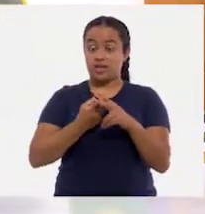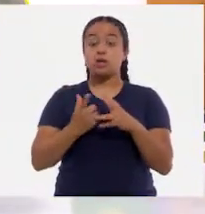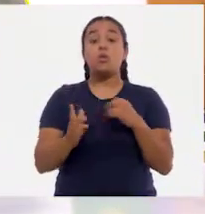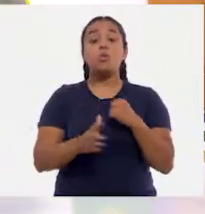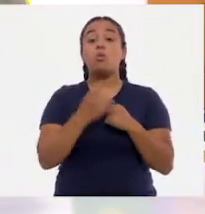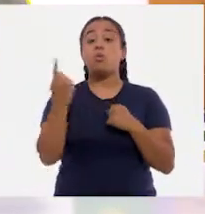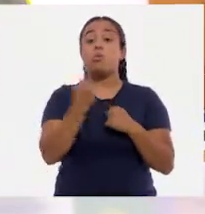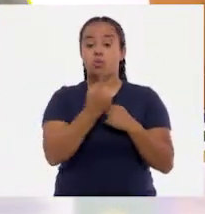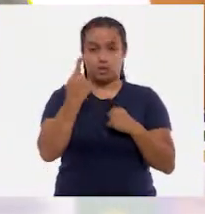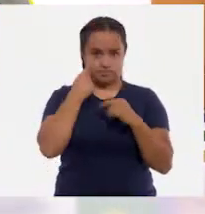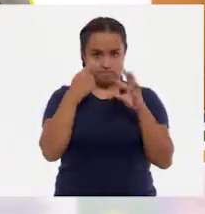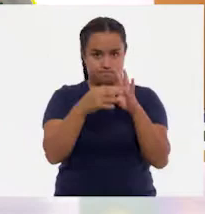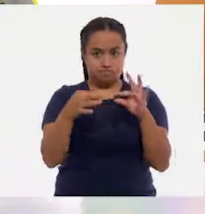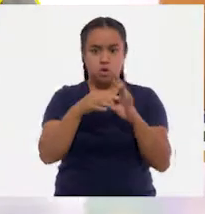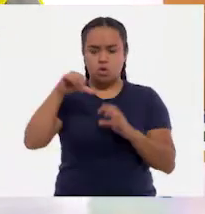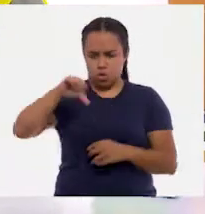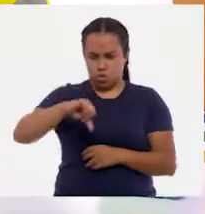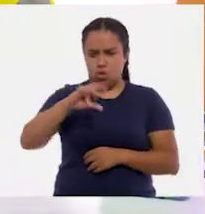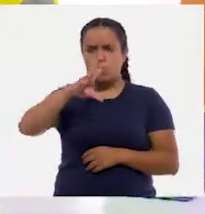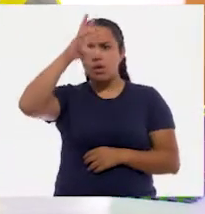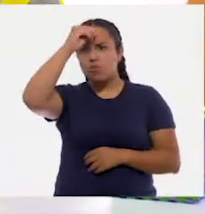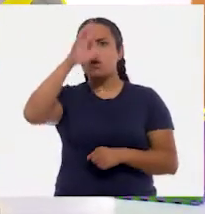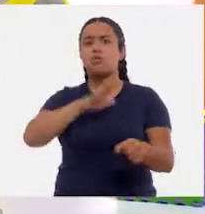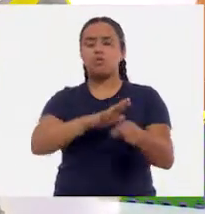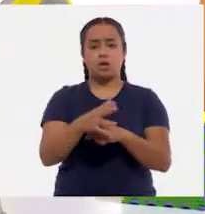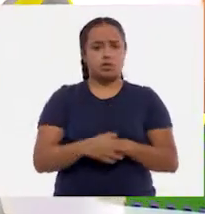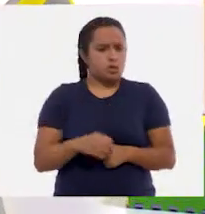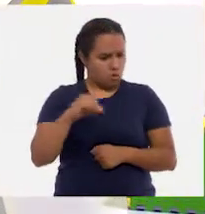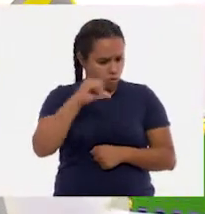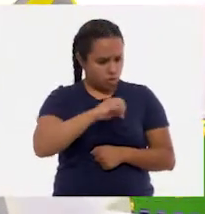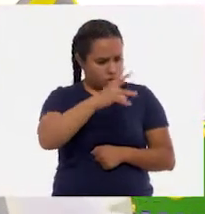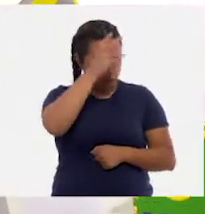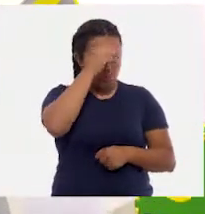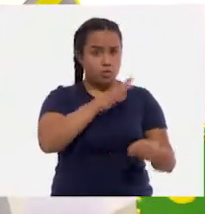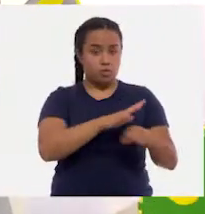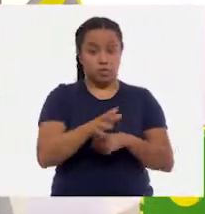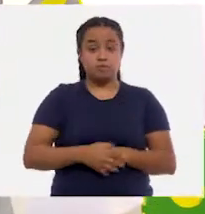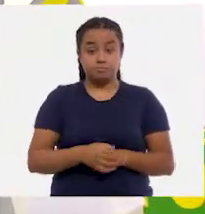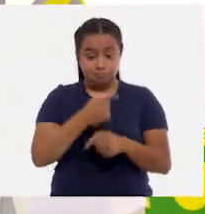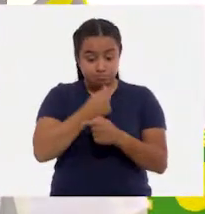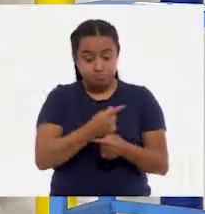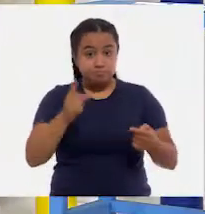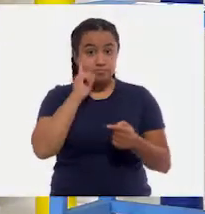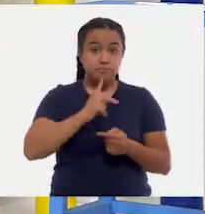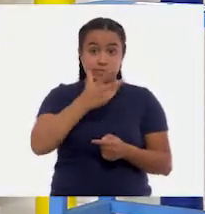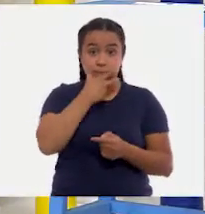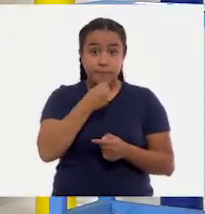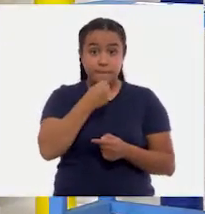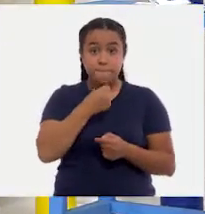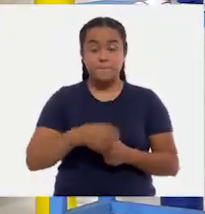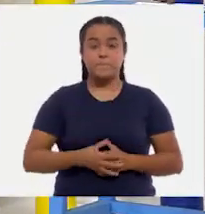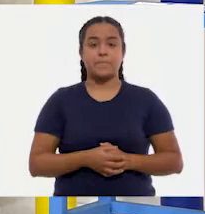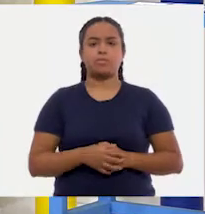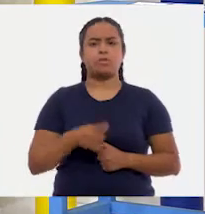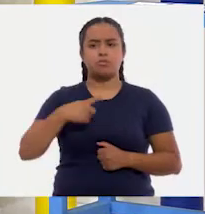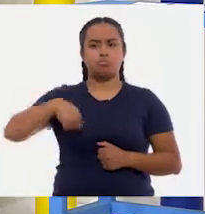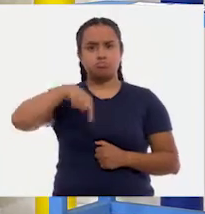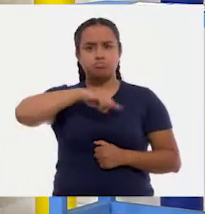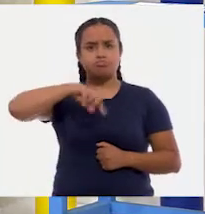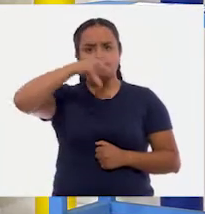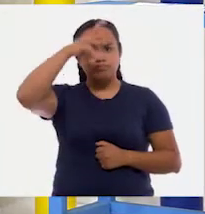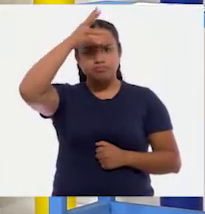porque les voy a decir qué vamos a aprender hoy, Leticia. ¿Qué vamos a aprender hoy, maestra? Bueno, las niñas y los niños vamos a aprender